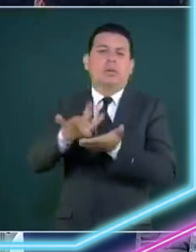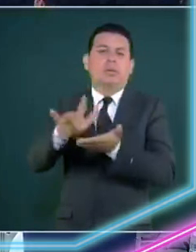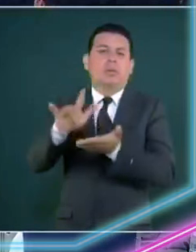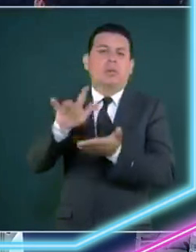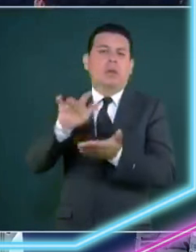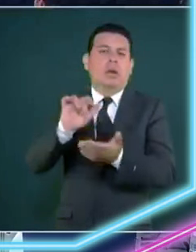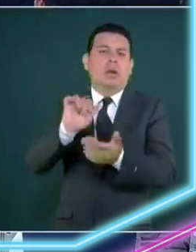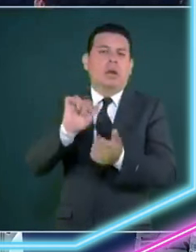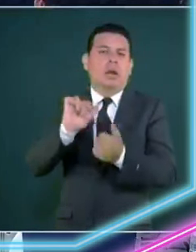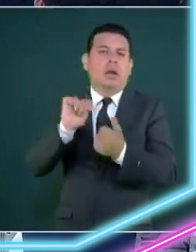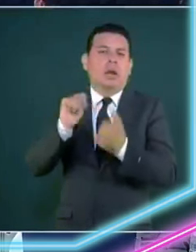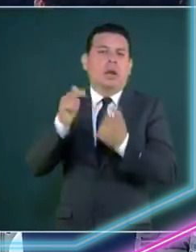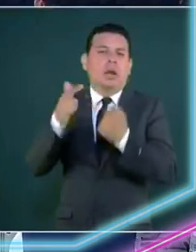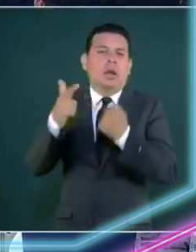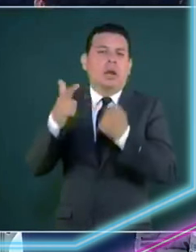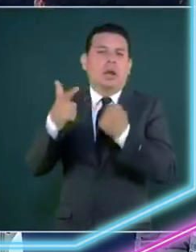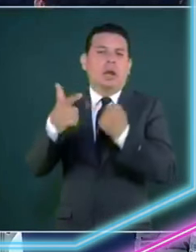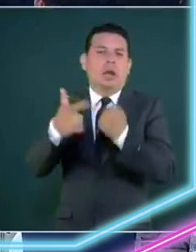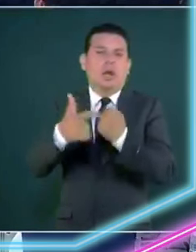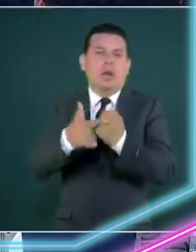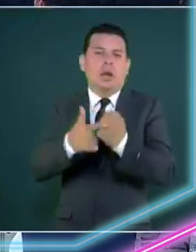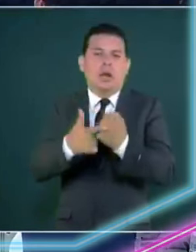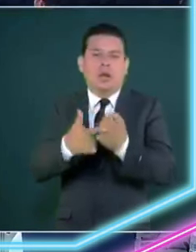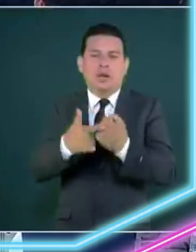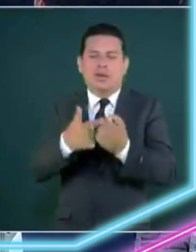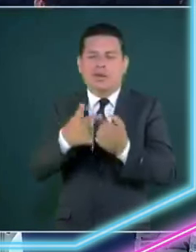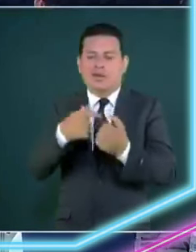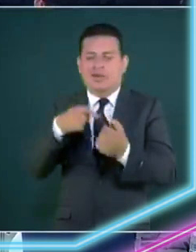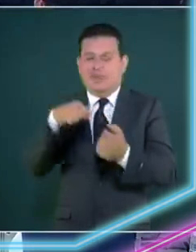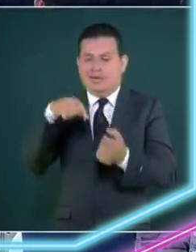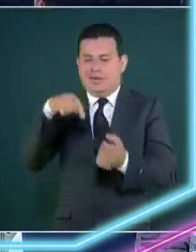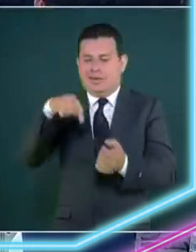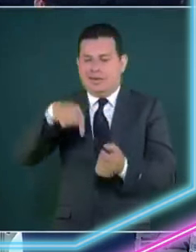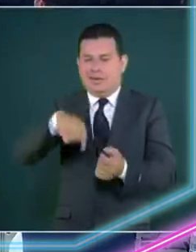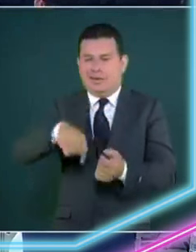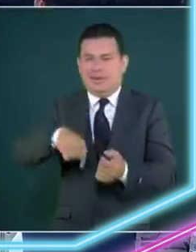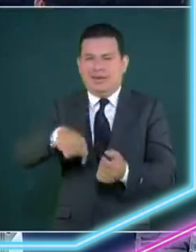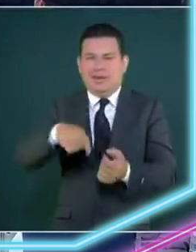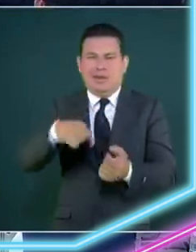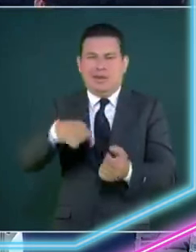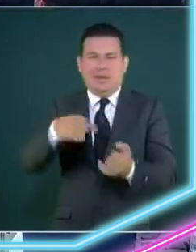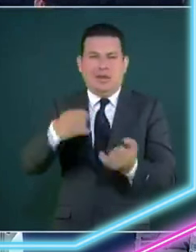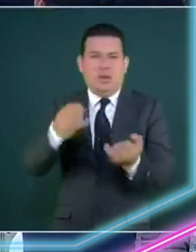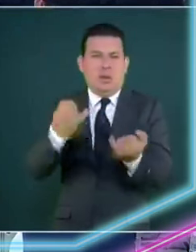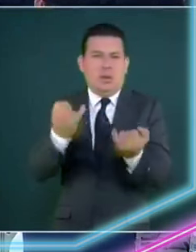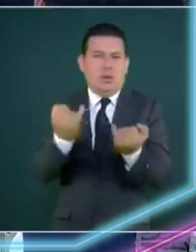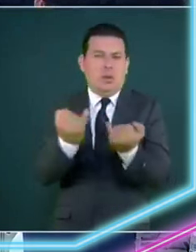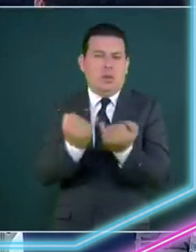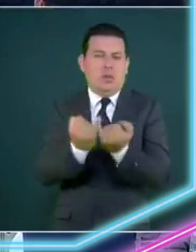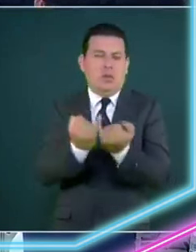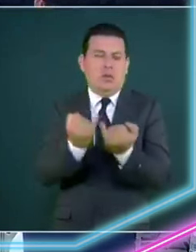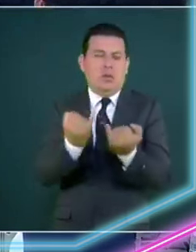unidos más bien pues están bien enojados como no es posible porque no mejor a nosotros hay 1